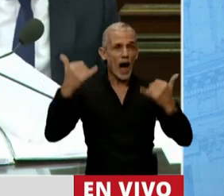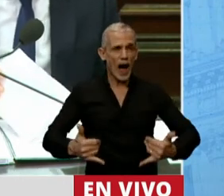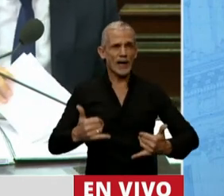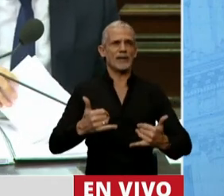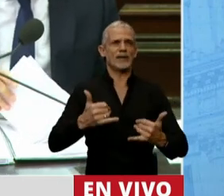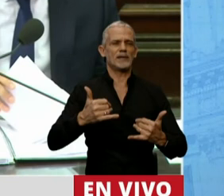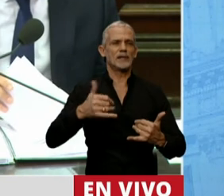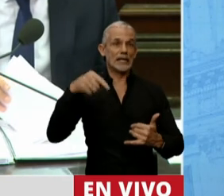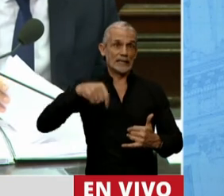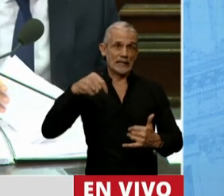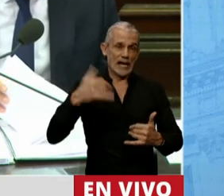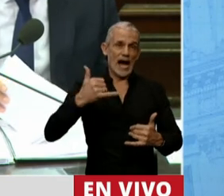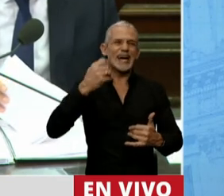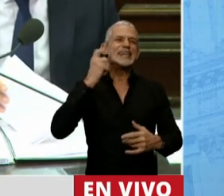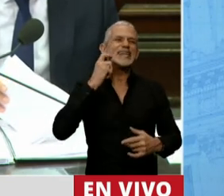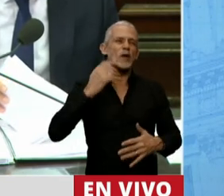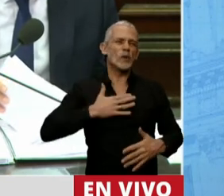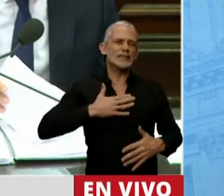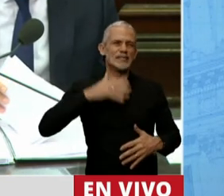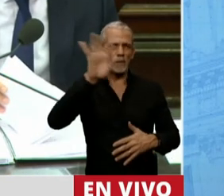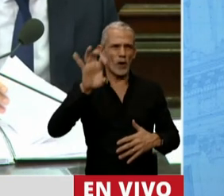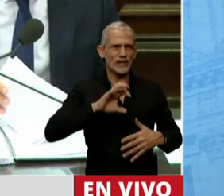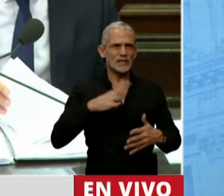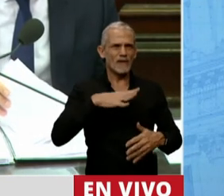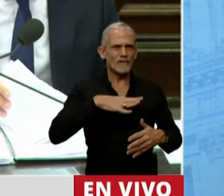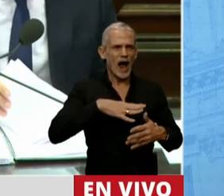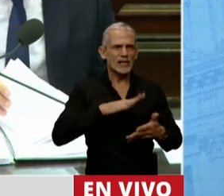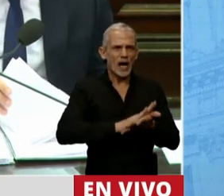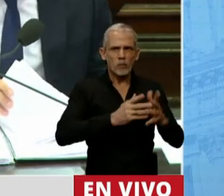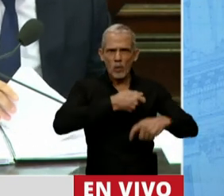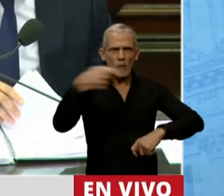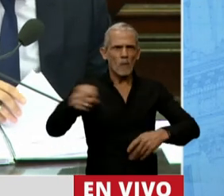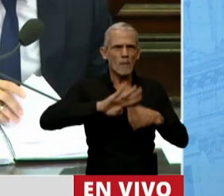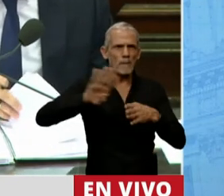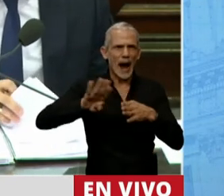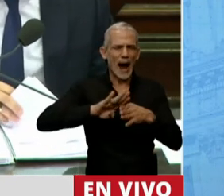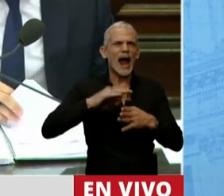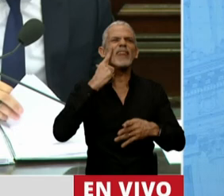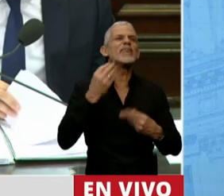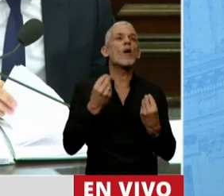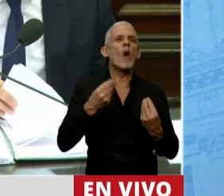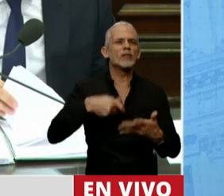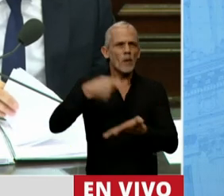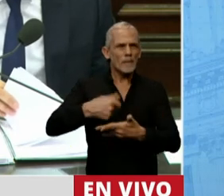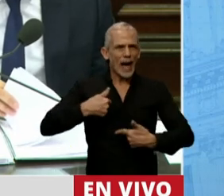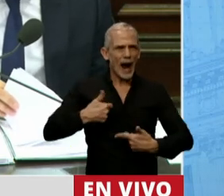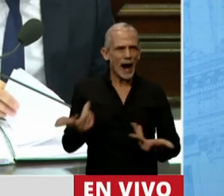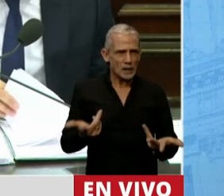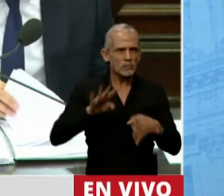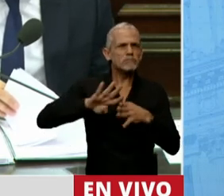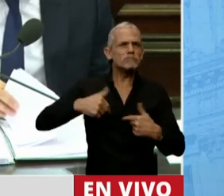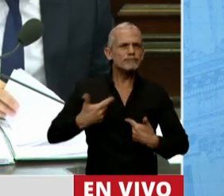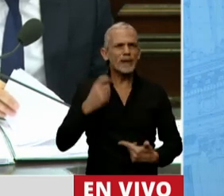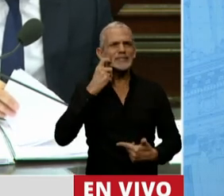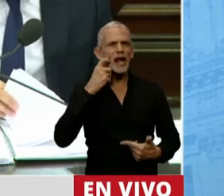la creencia que tiene San Luis para con la nación, del pueblo de San Luis, cuál es el día de pago, el cronograma de pagos, porque esto